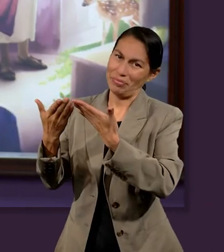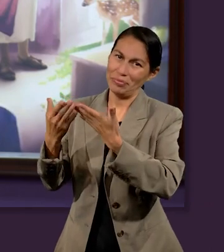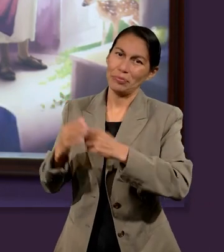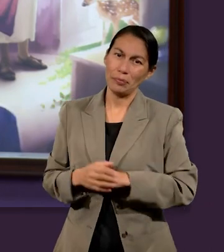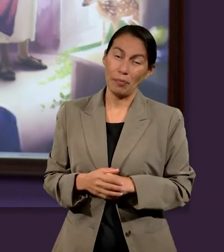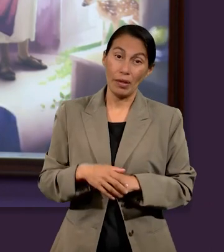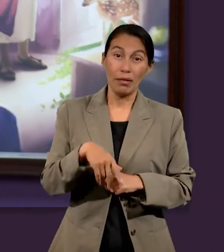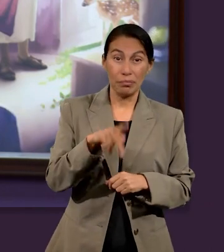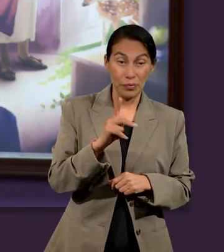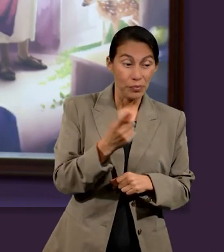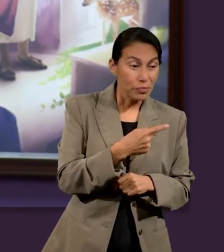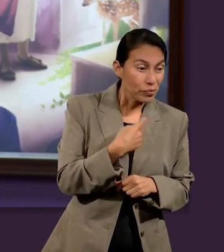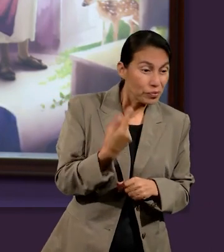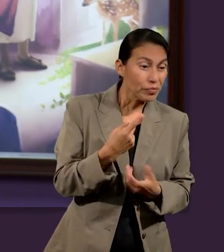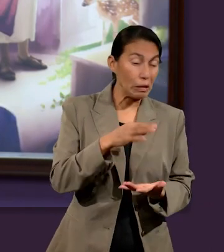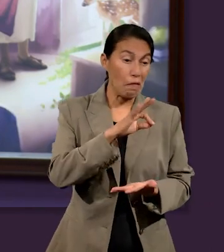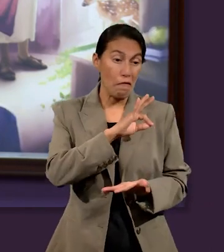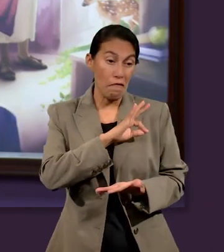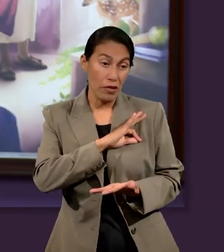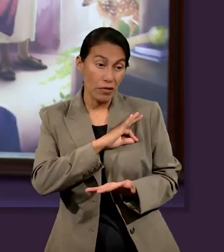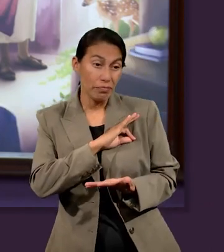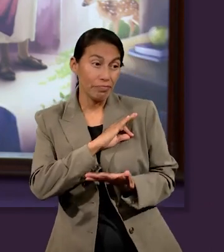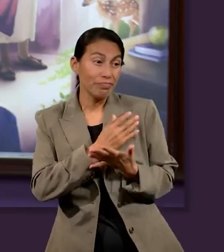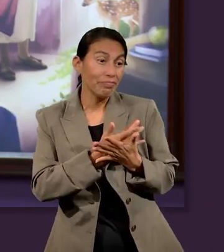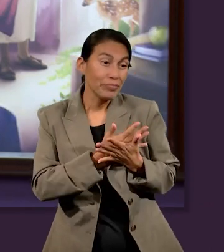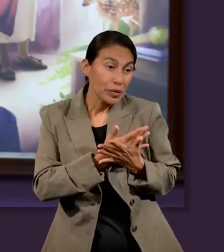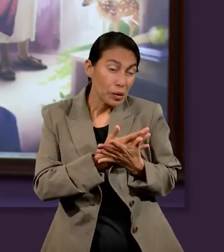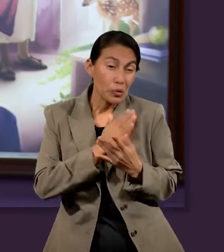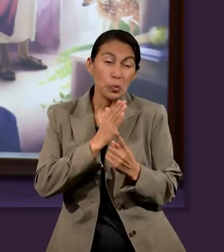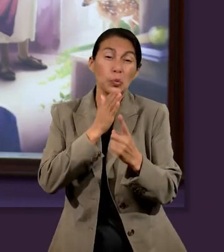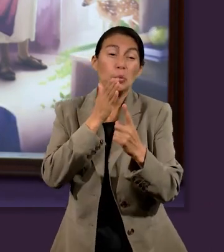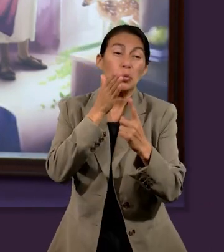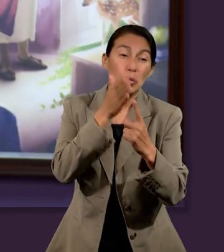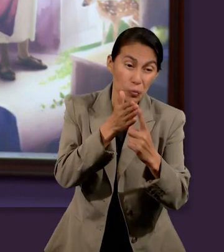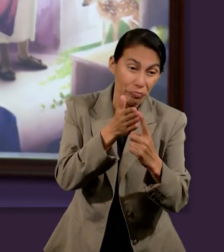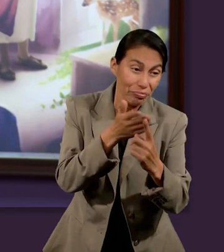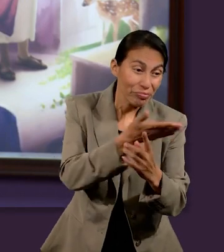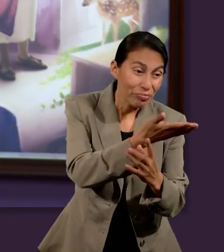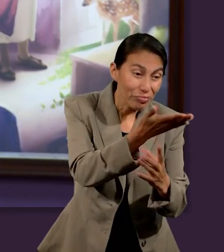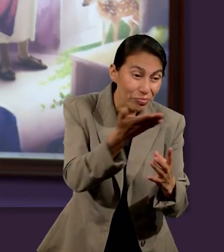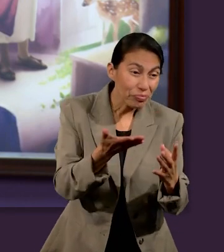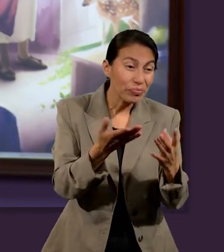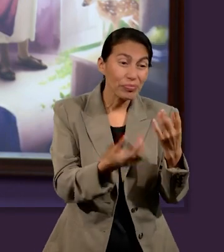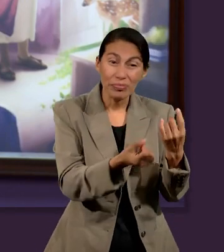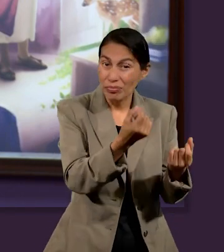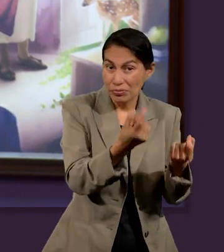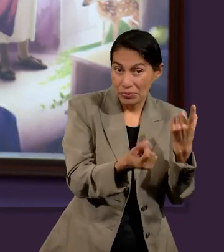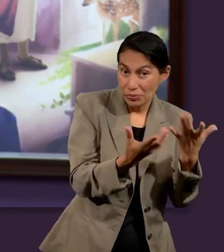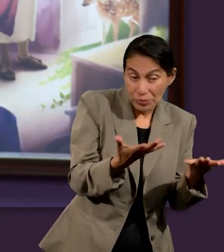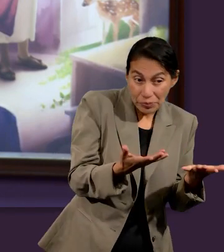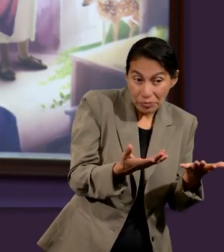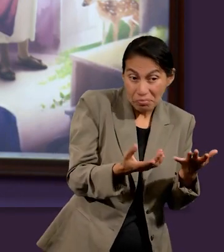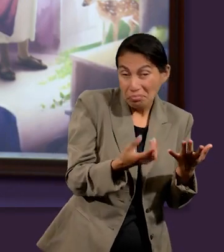porque si depositamos nuestra fe, nuestras expectativas, en este